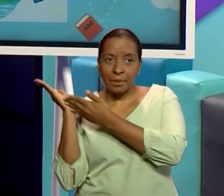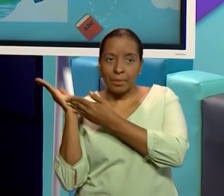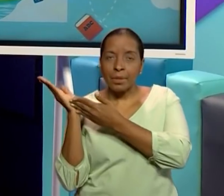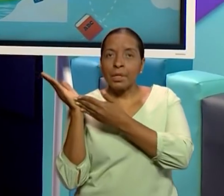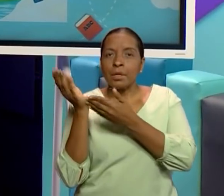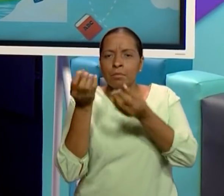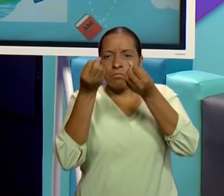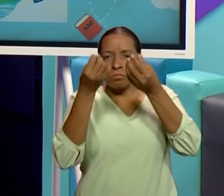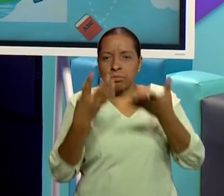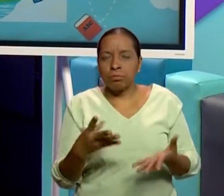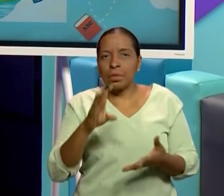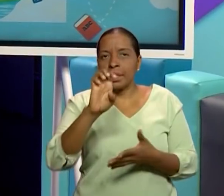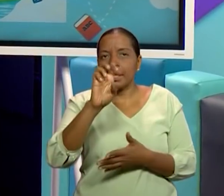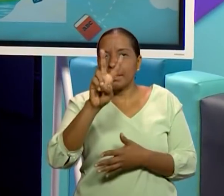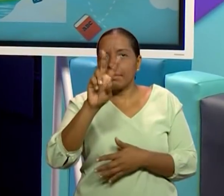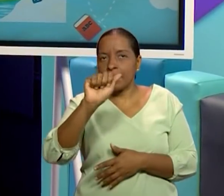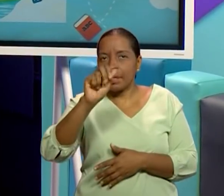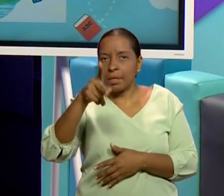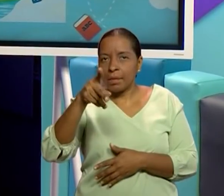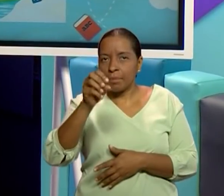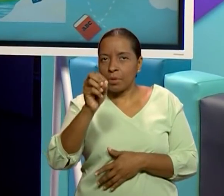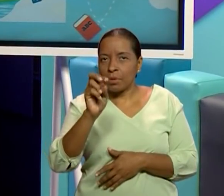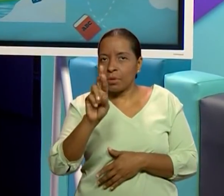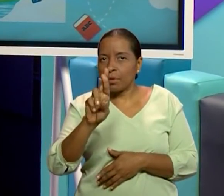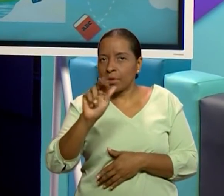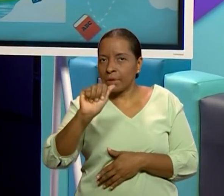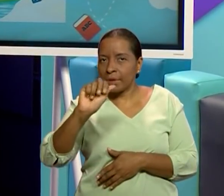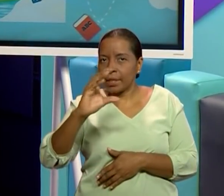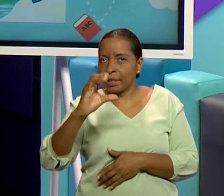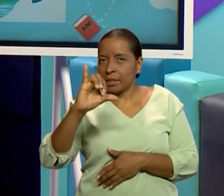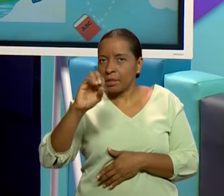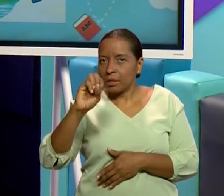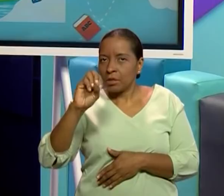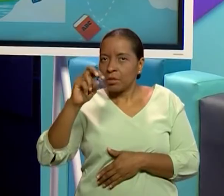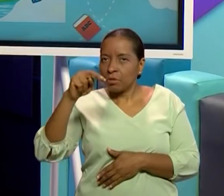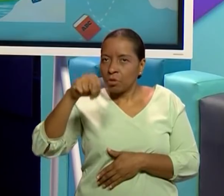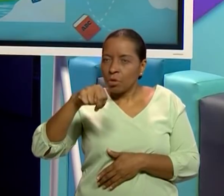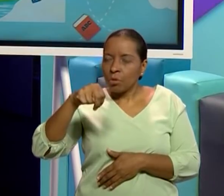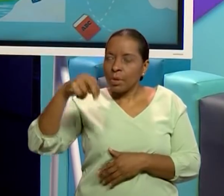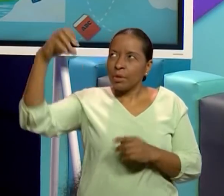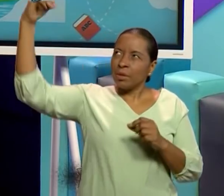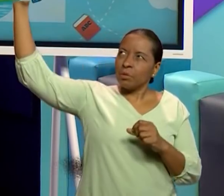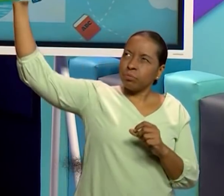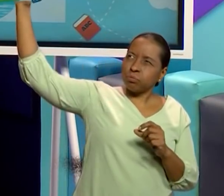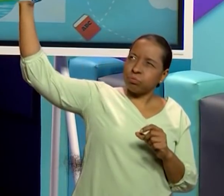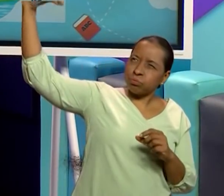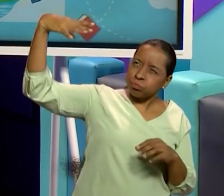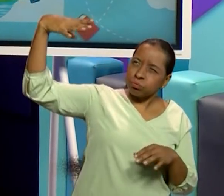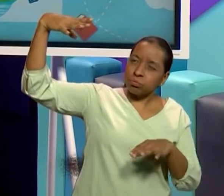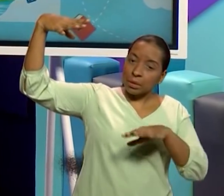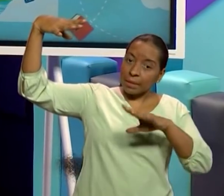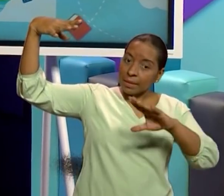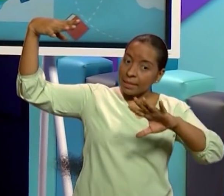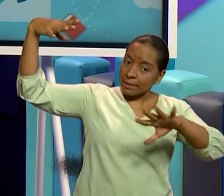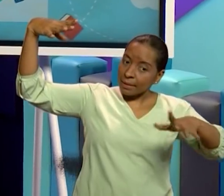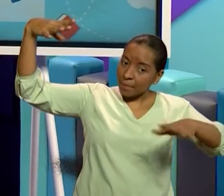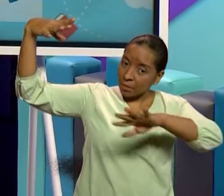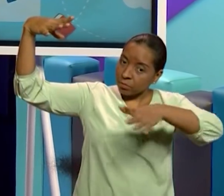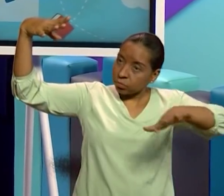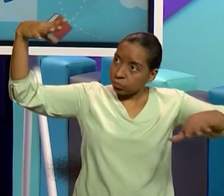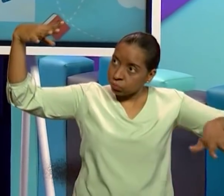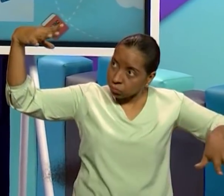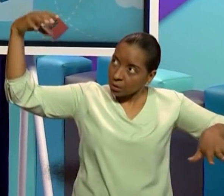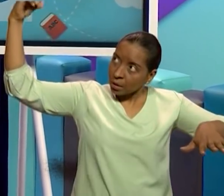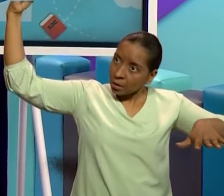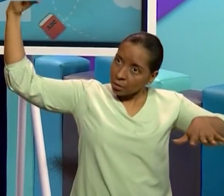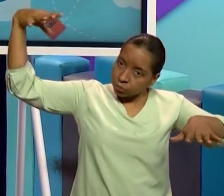evaporación. Muy bien. ¿Qué ocurre cuando el sol calienta? El agua de los ríos, de los mares, de los lagos, las lagunas,